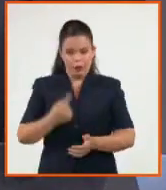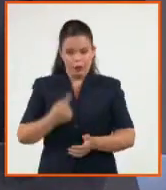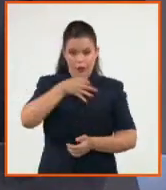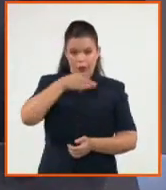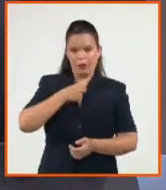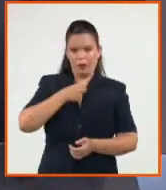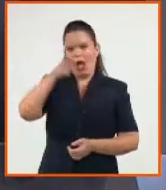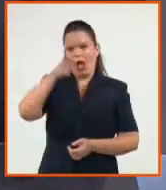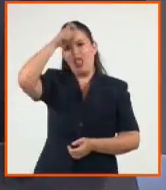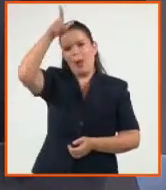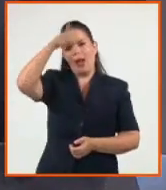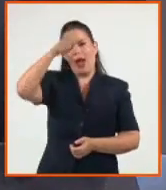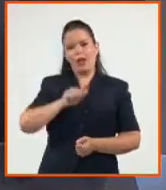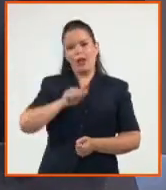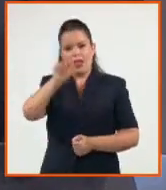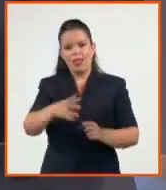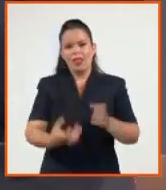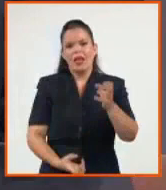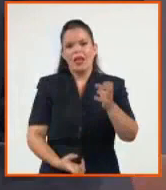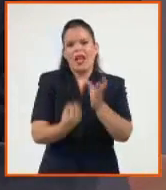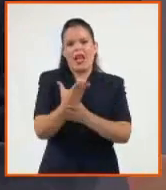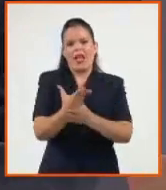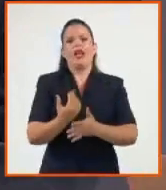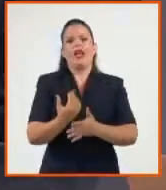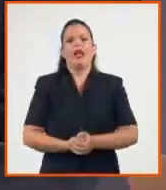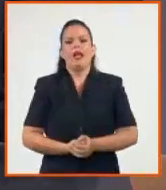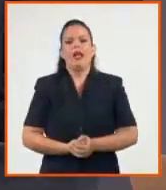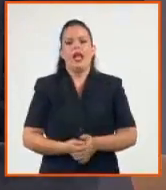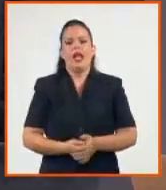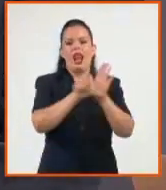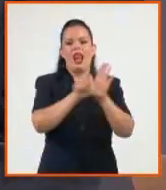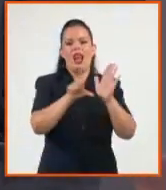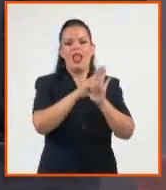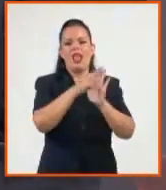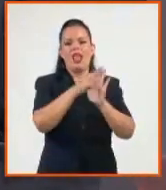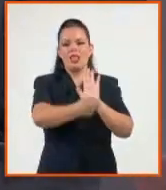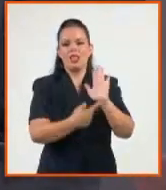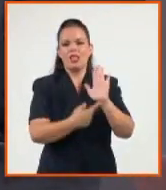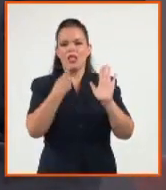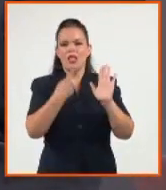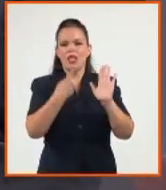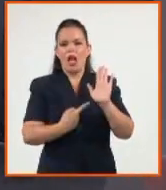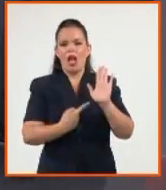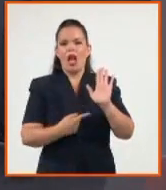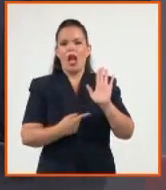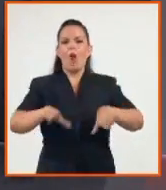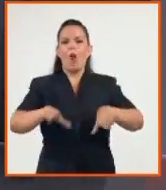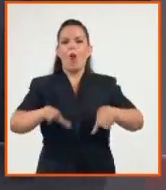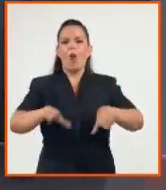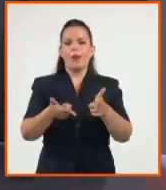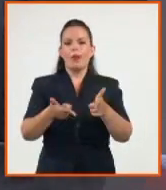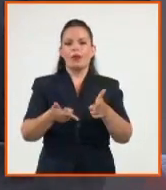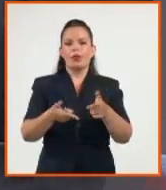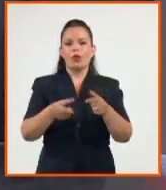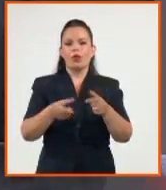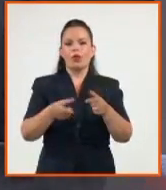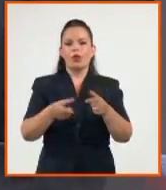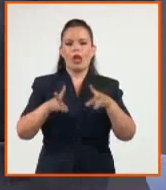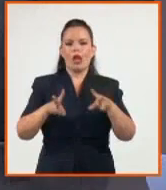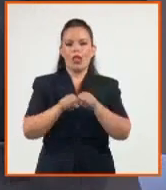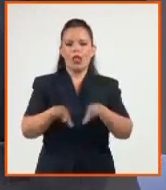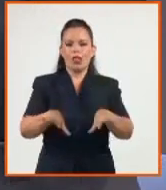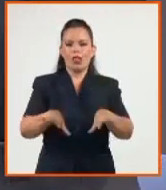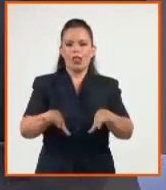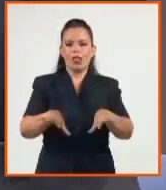tiene una ley que se llama Ley de Aplicaciones de Redes, que condena el discurso del odio, de difamación,